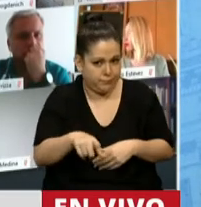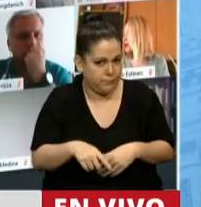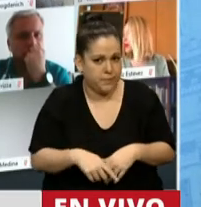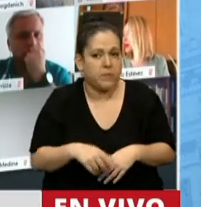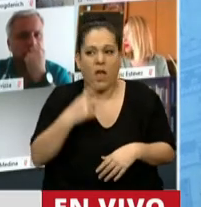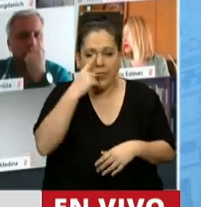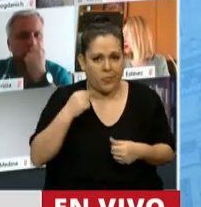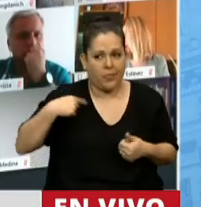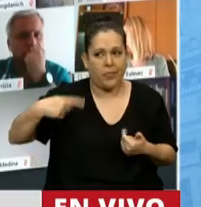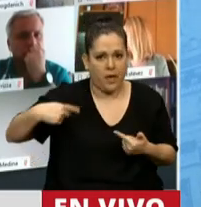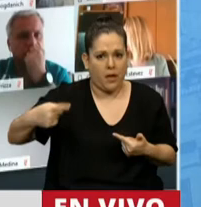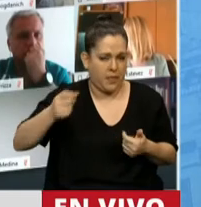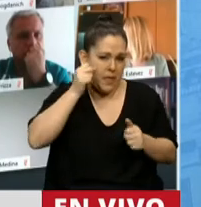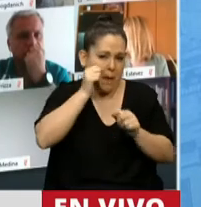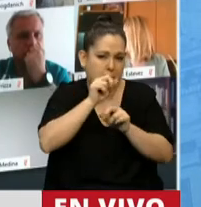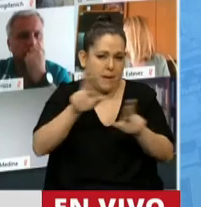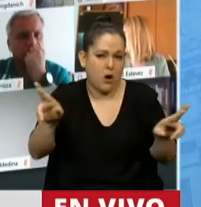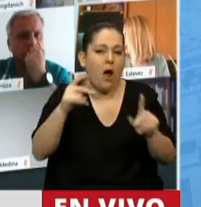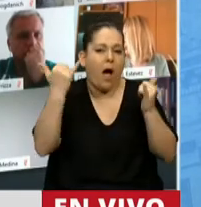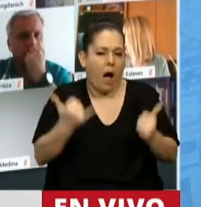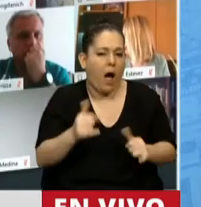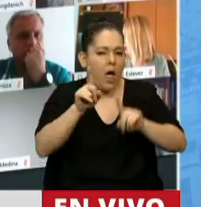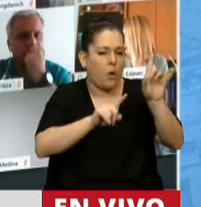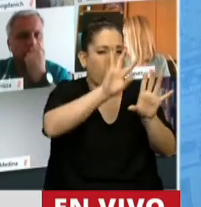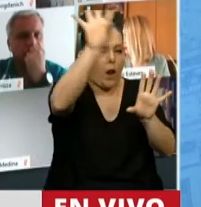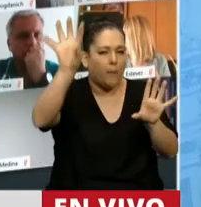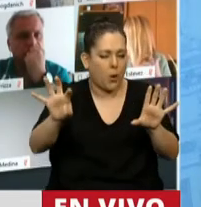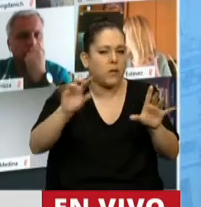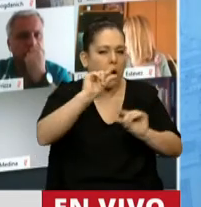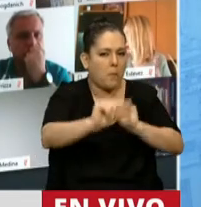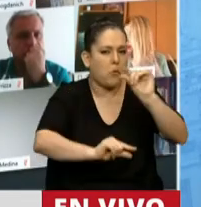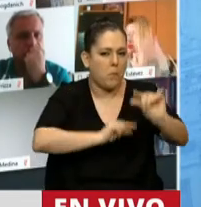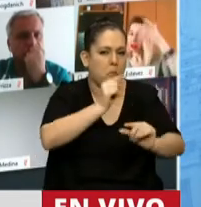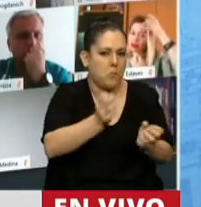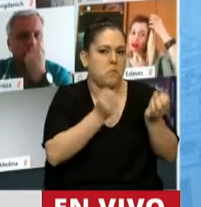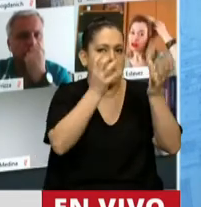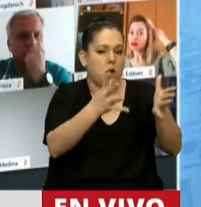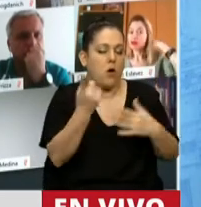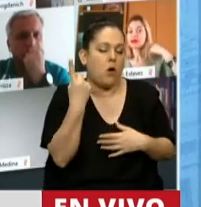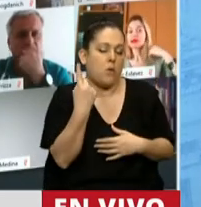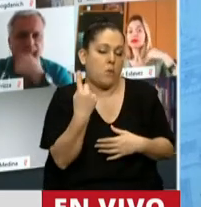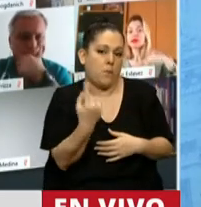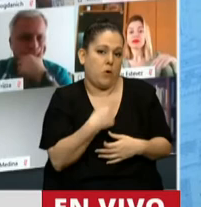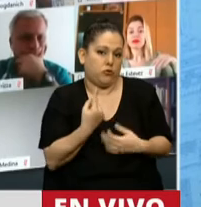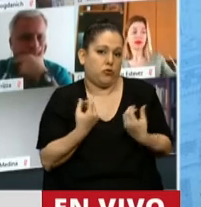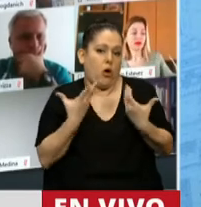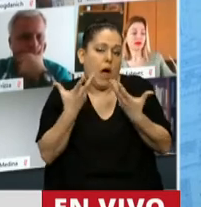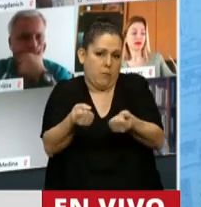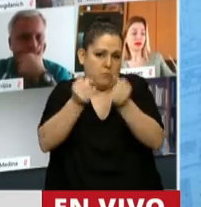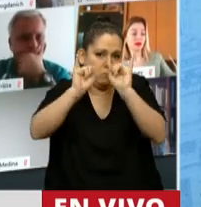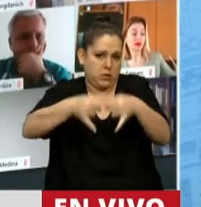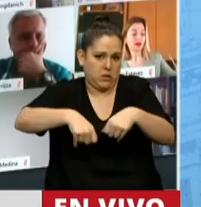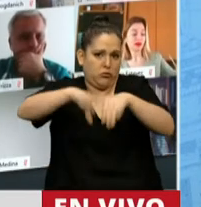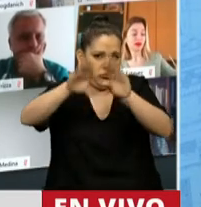van pasando los días, aún en las provincias que han reabierto. Entonces, nosotros vamos a apoyar en general. Por supuesto,